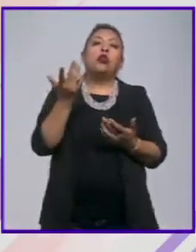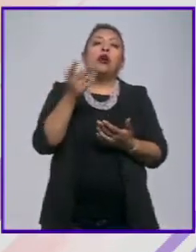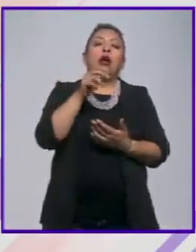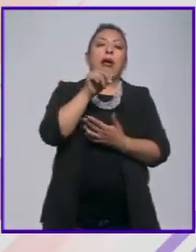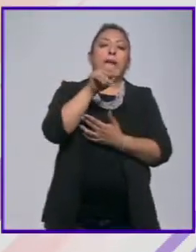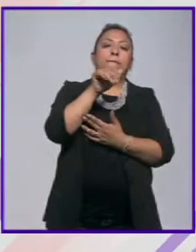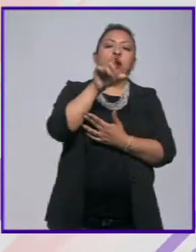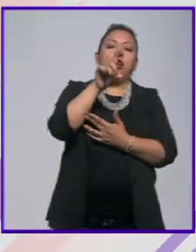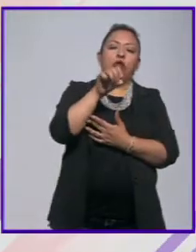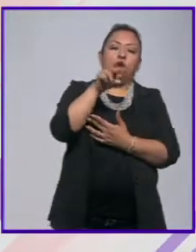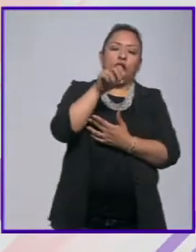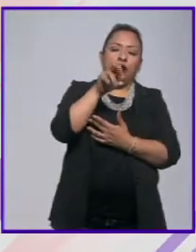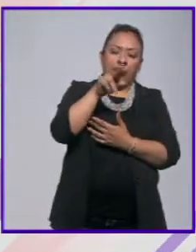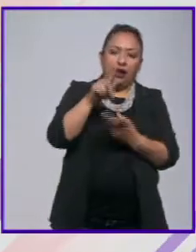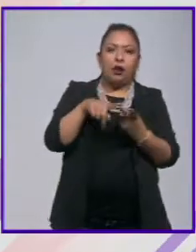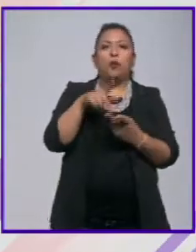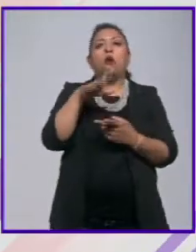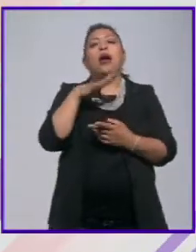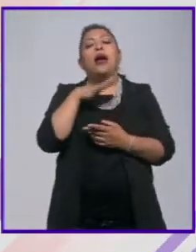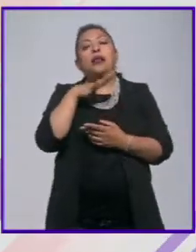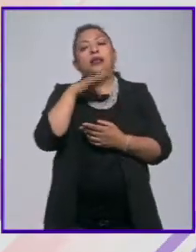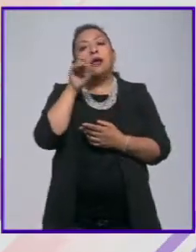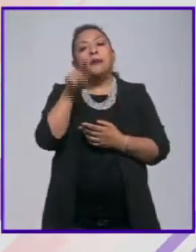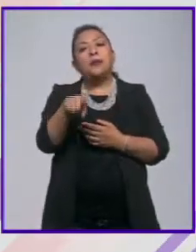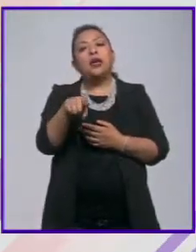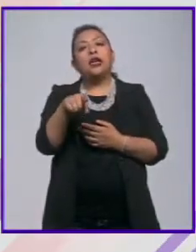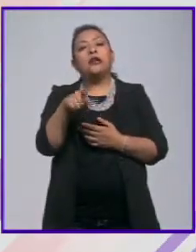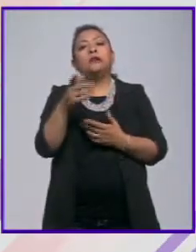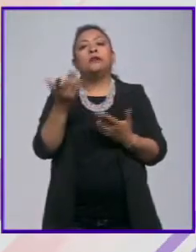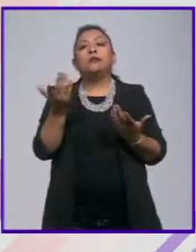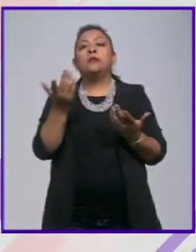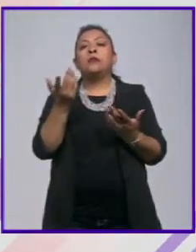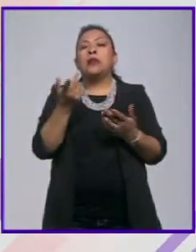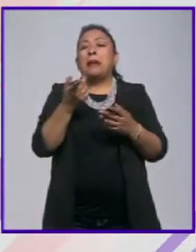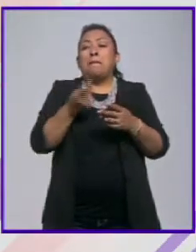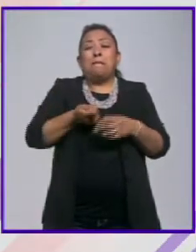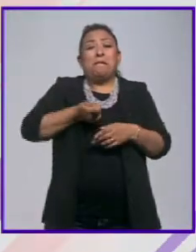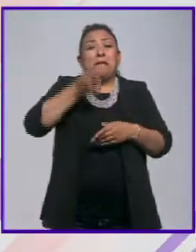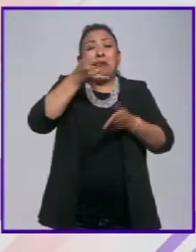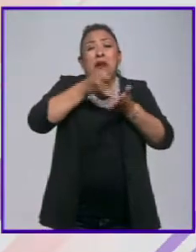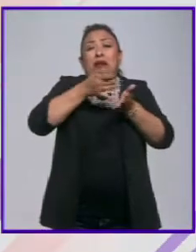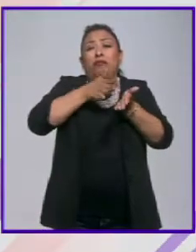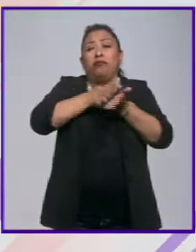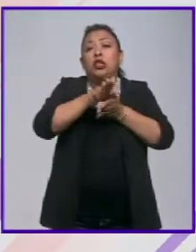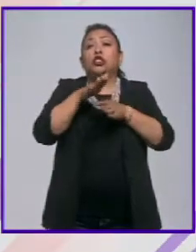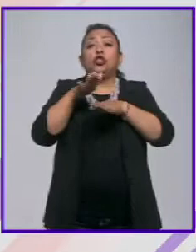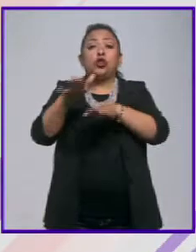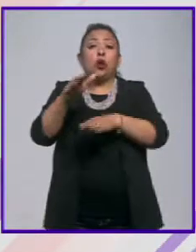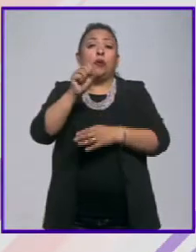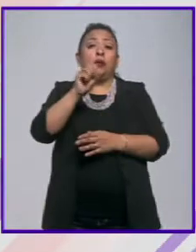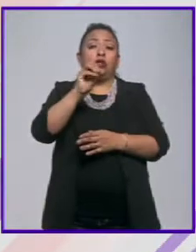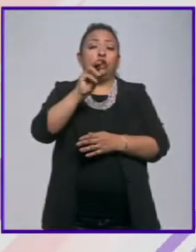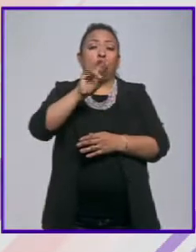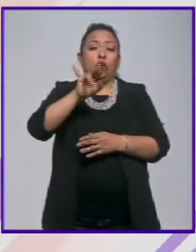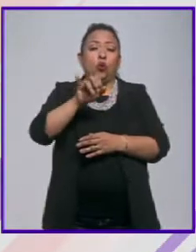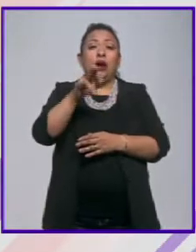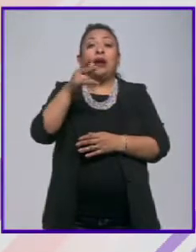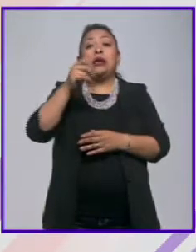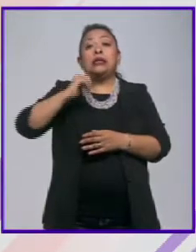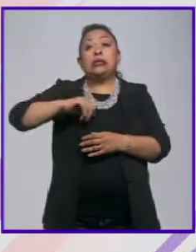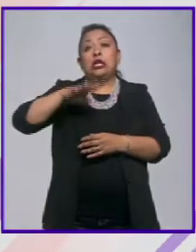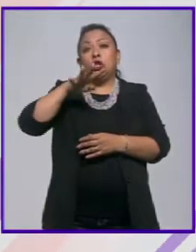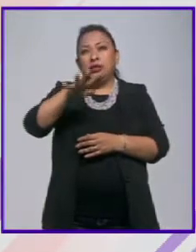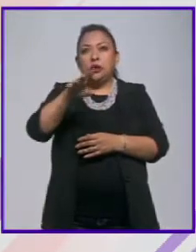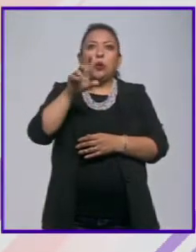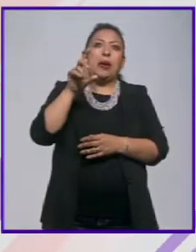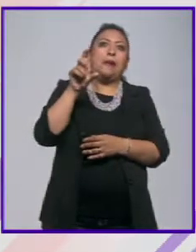Amado Nervo, tenemos primeras ediciones sobre Sor Juana del siglo XIX,